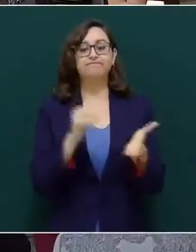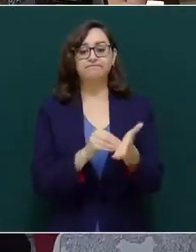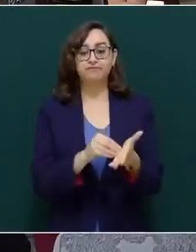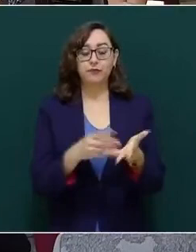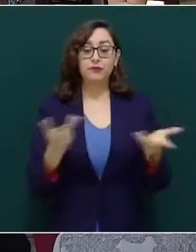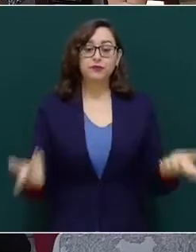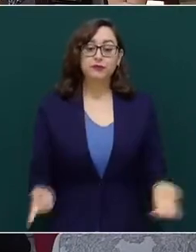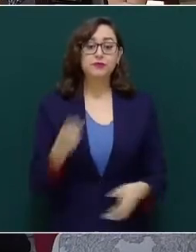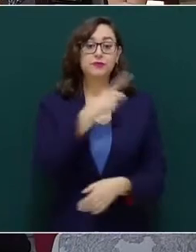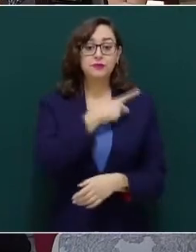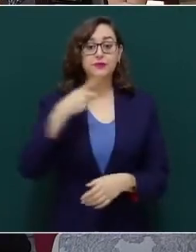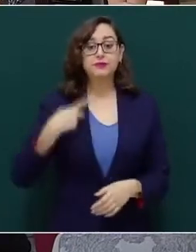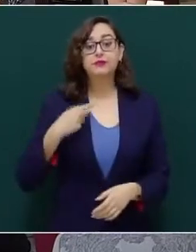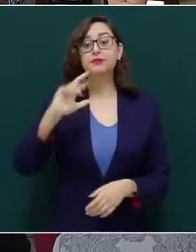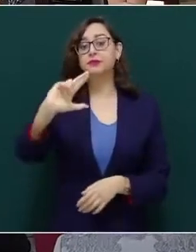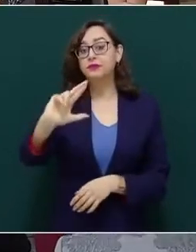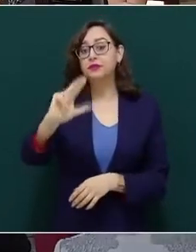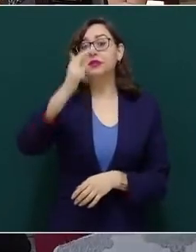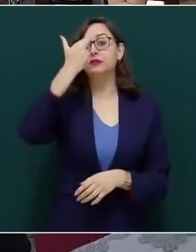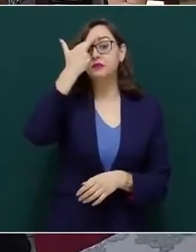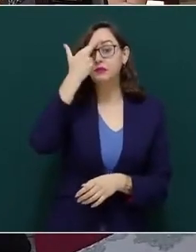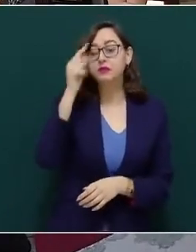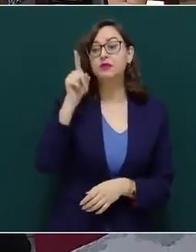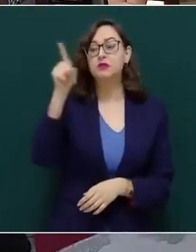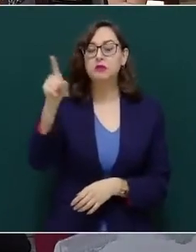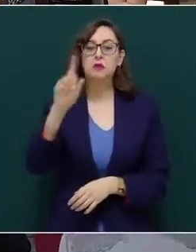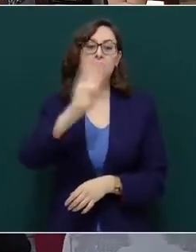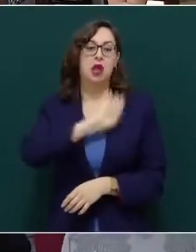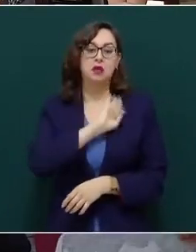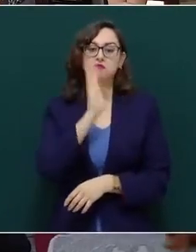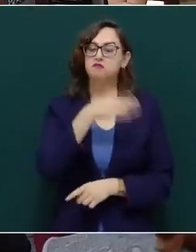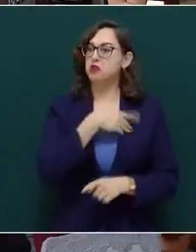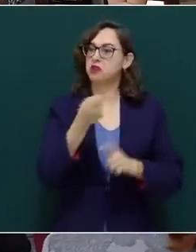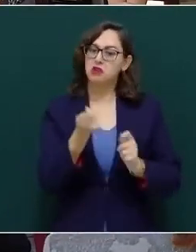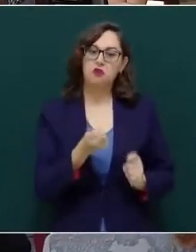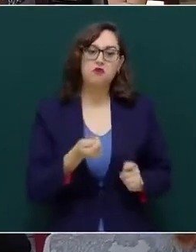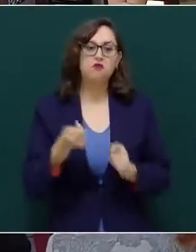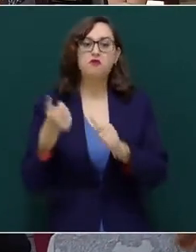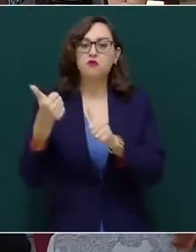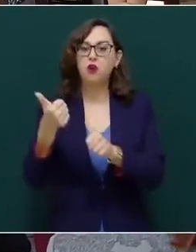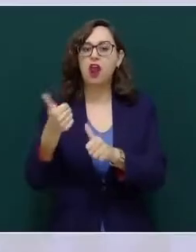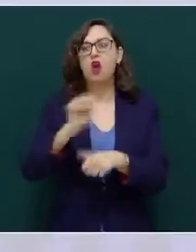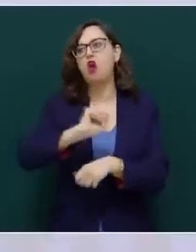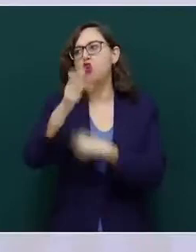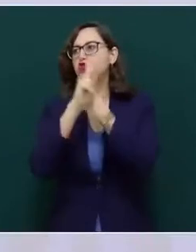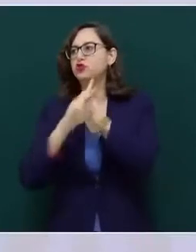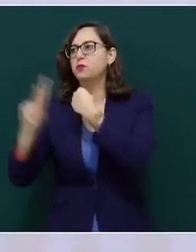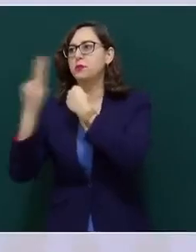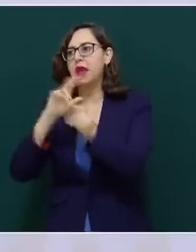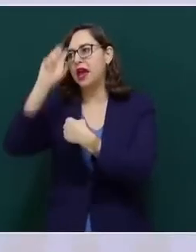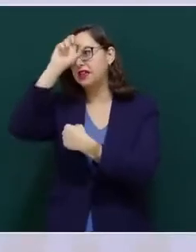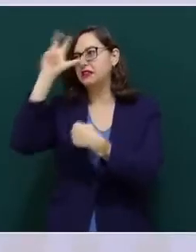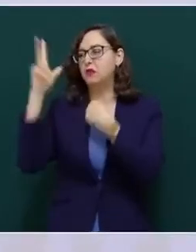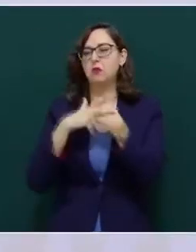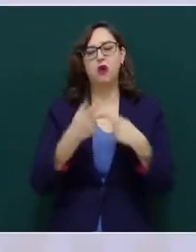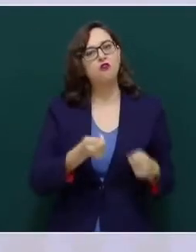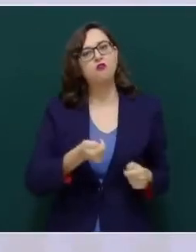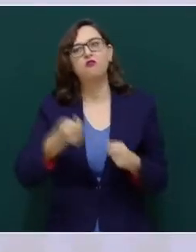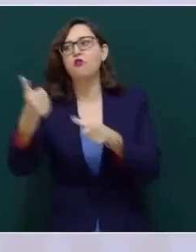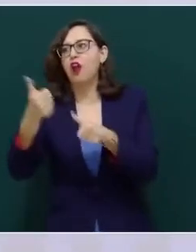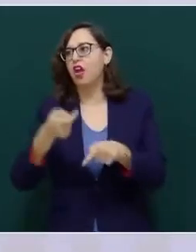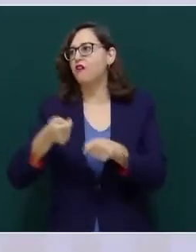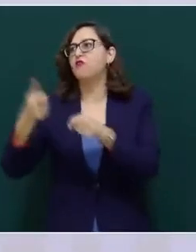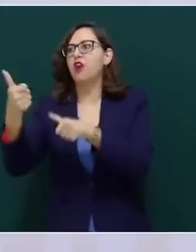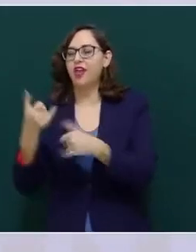países se fueron independizando de España y de otras naciones europeas, fue emergiendo en este